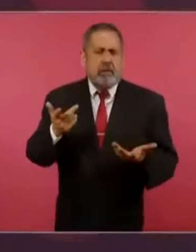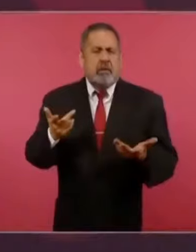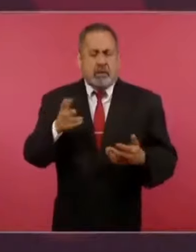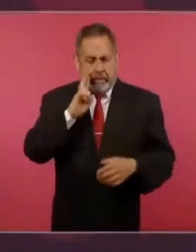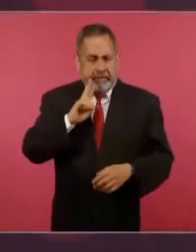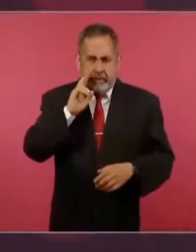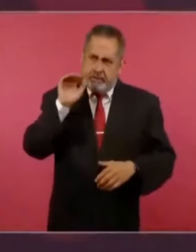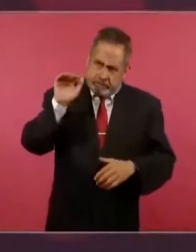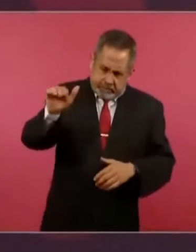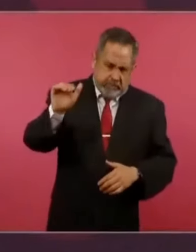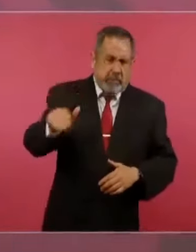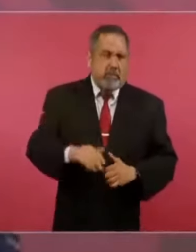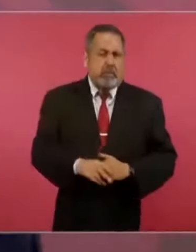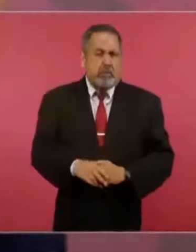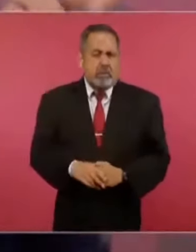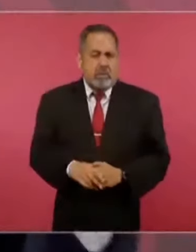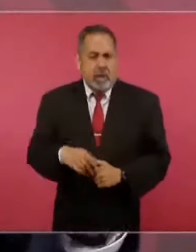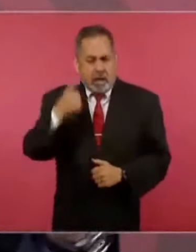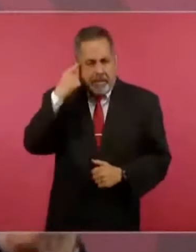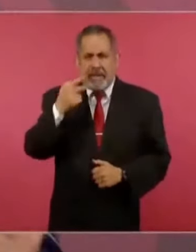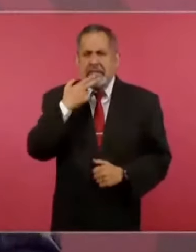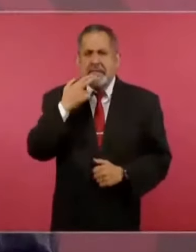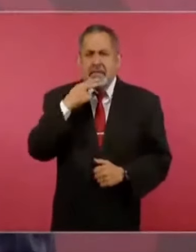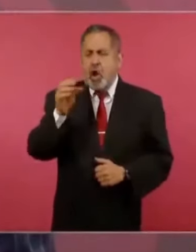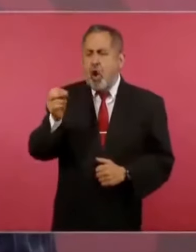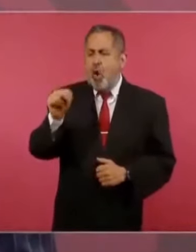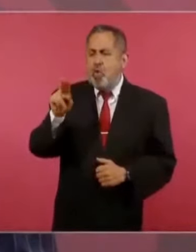también para qué sirve la ONU.